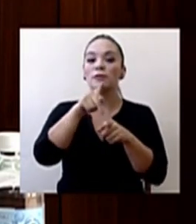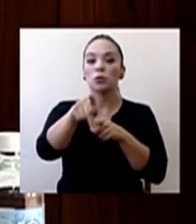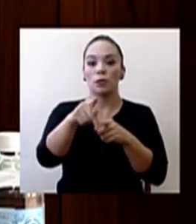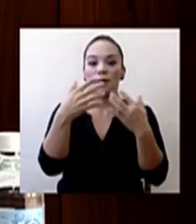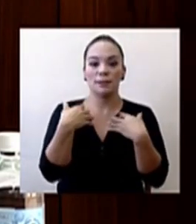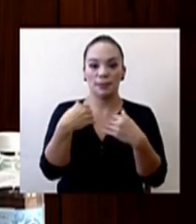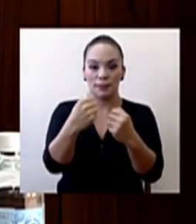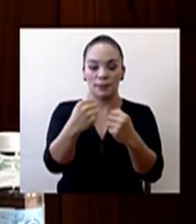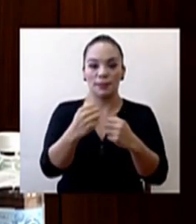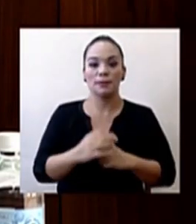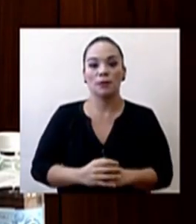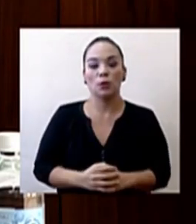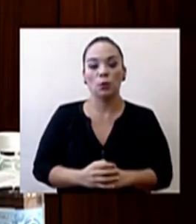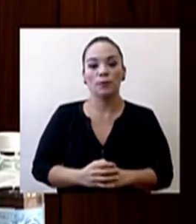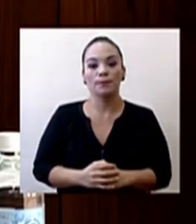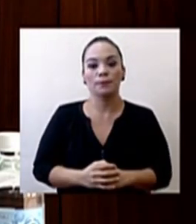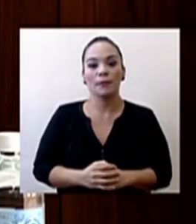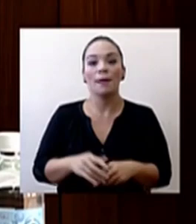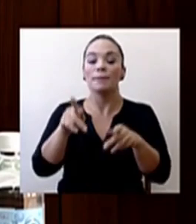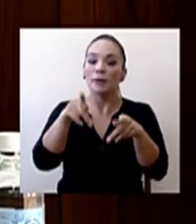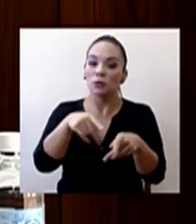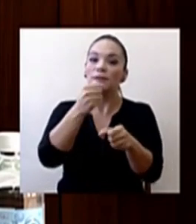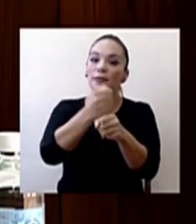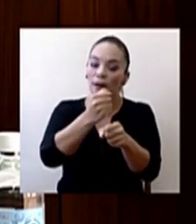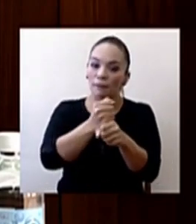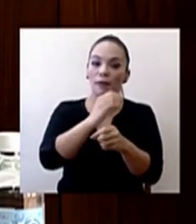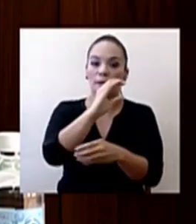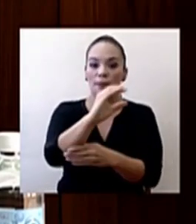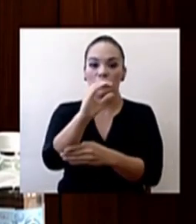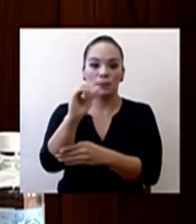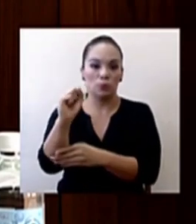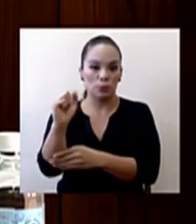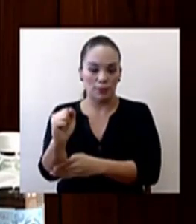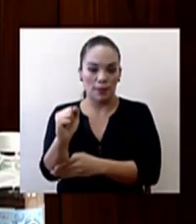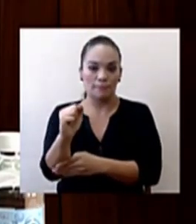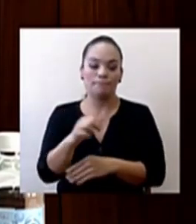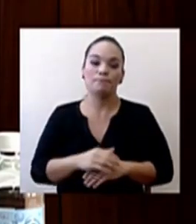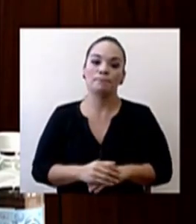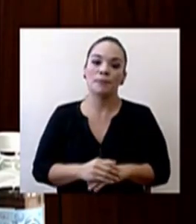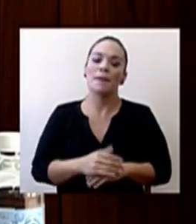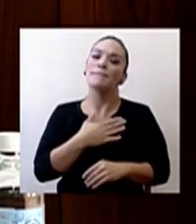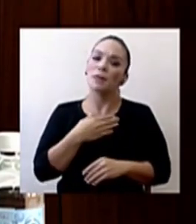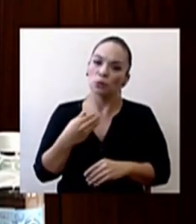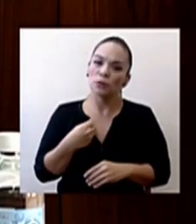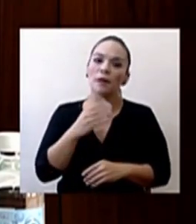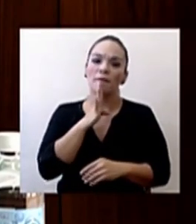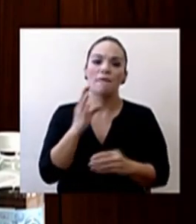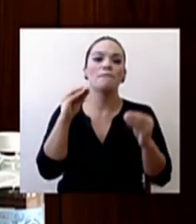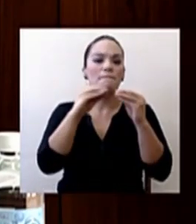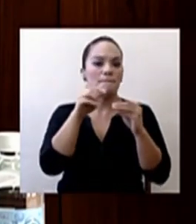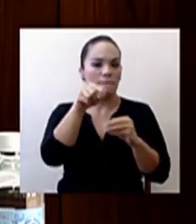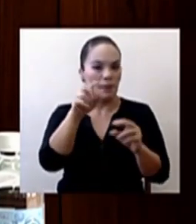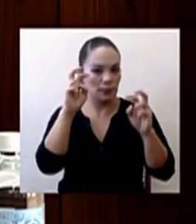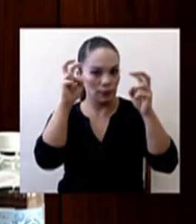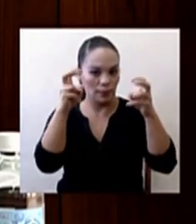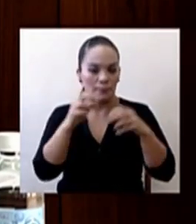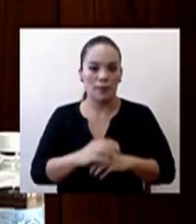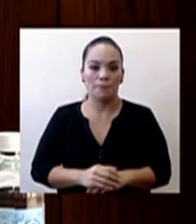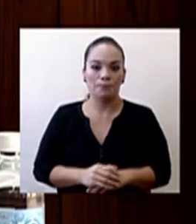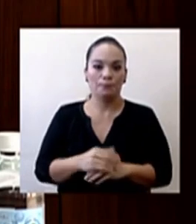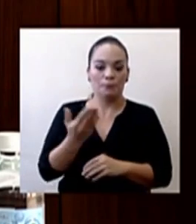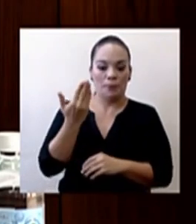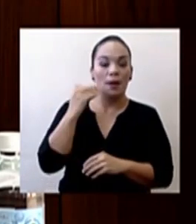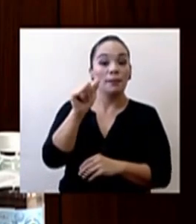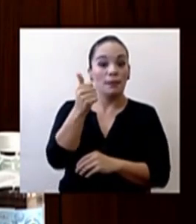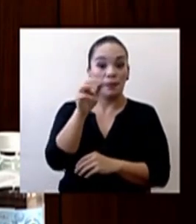de la salud que trabajan en la CAJA. Quisiera ahondar un poco en esto. Desde el 10 de